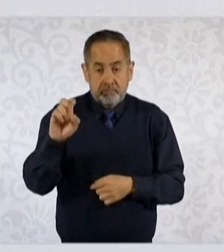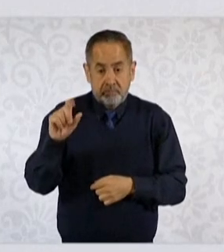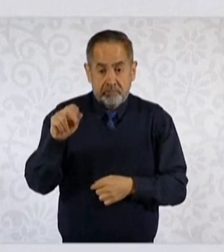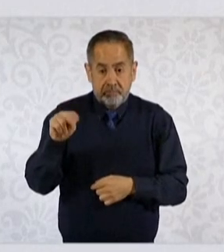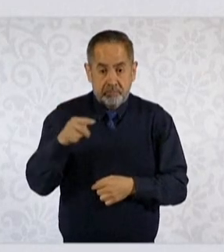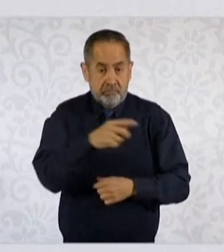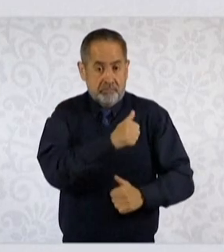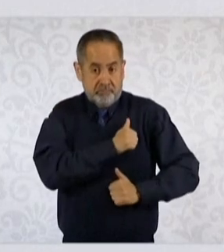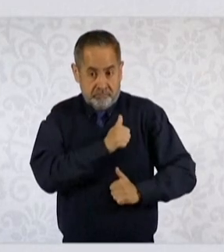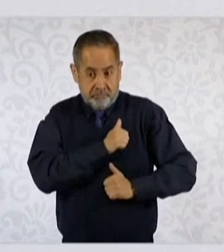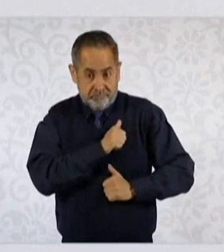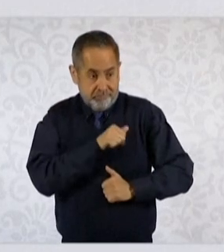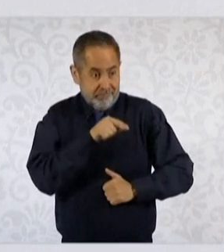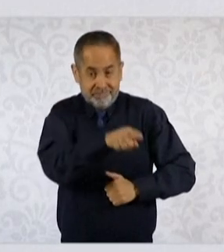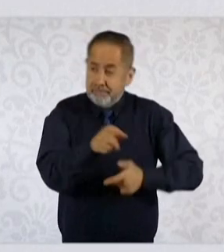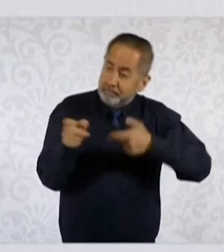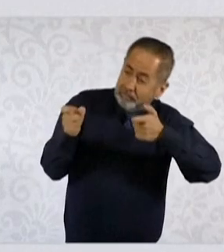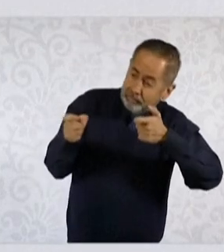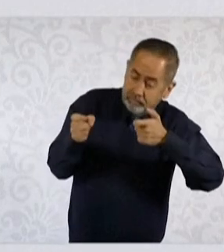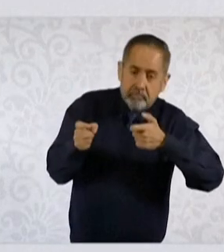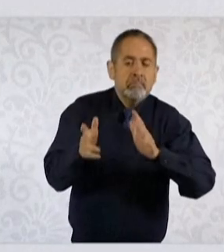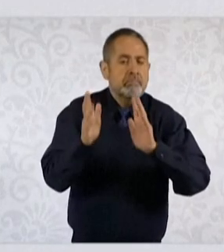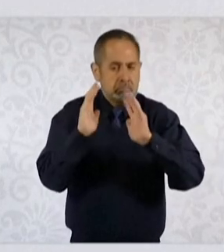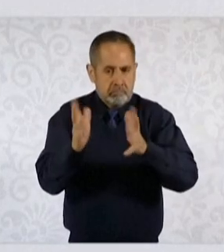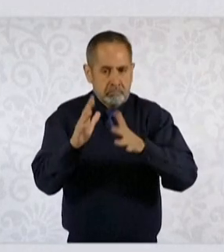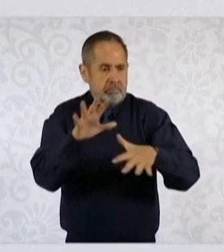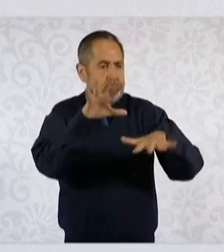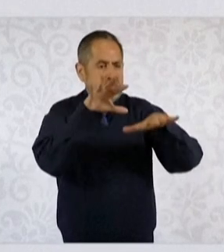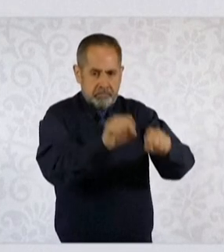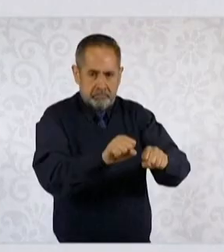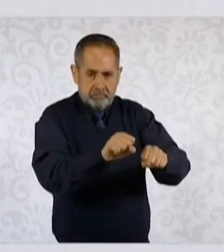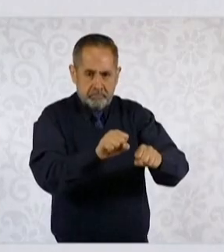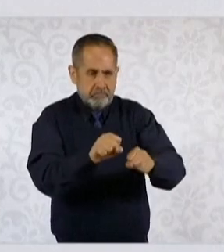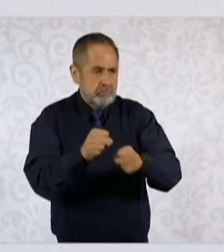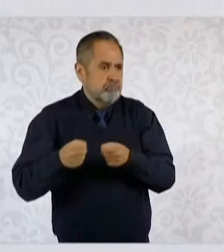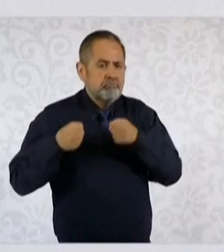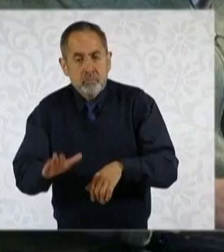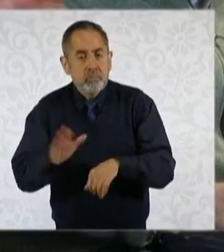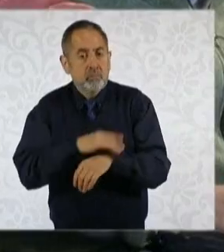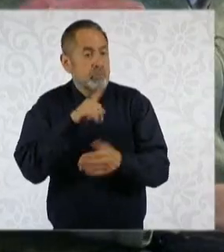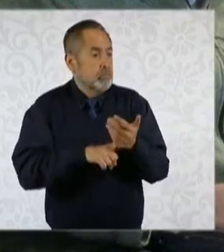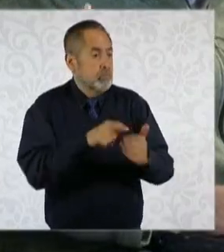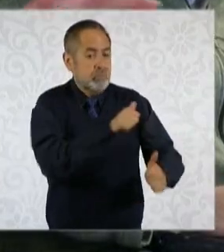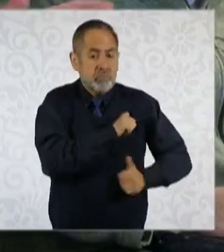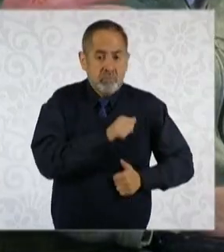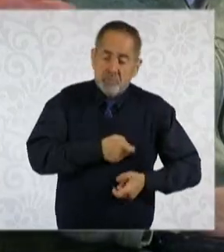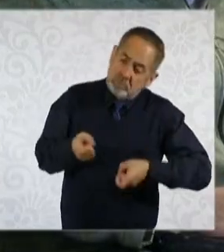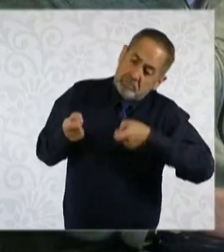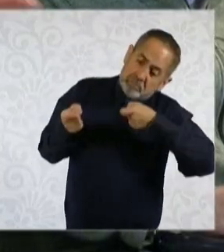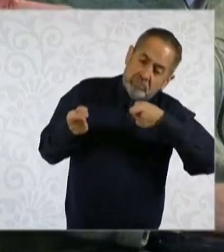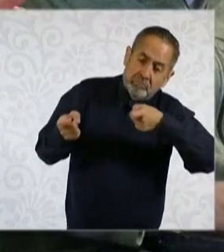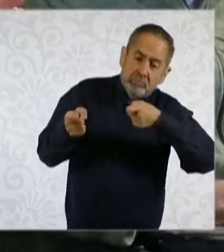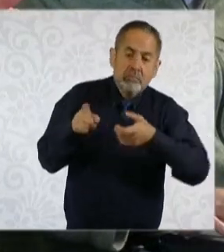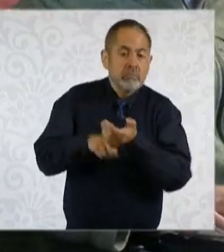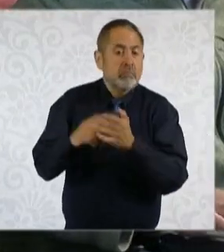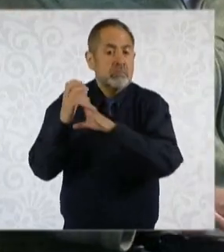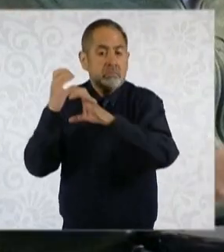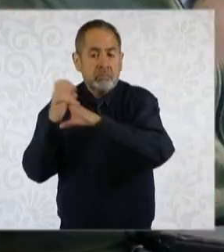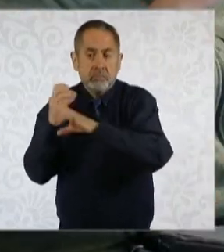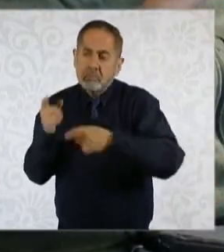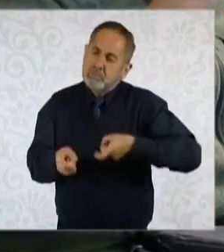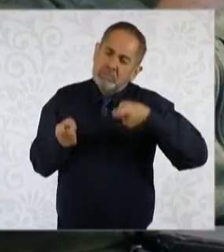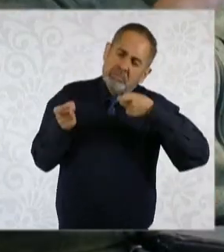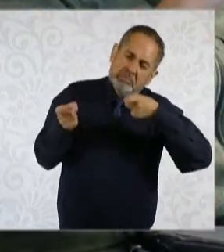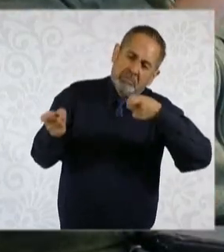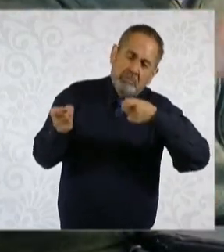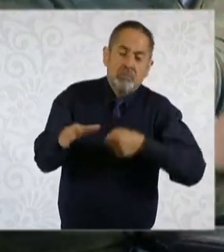dispararon ya están puestos a disposición de la Fiscalía General de la República. Según un comunicado publicado el